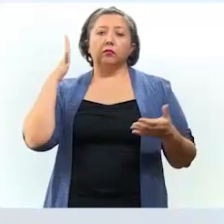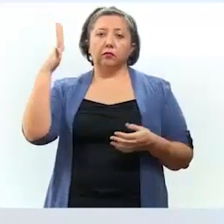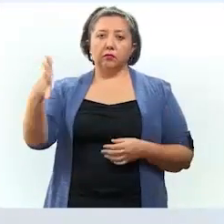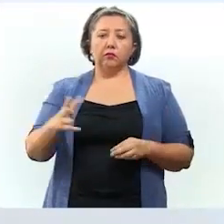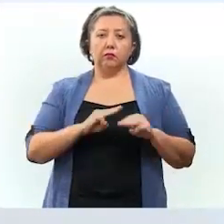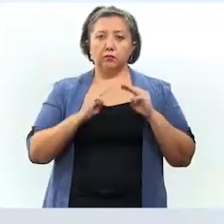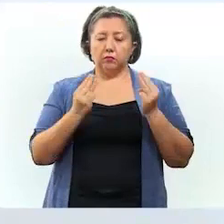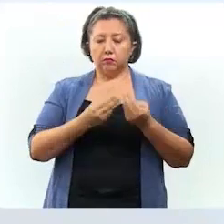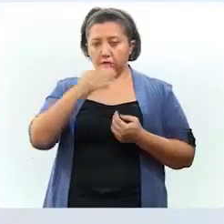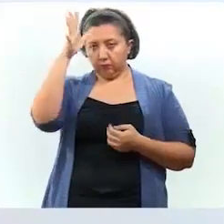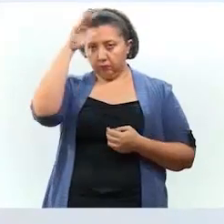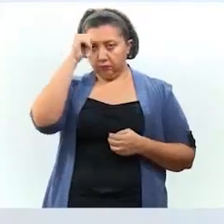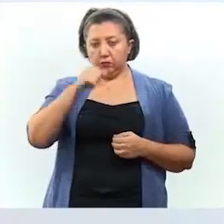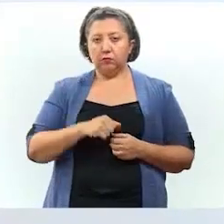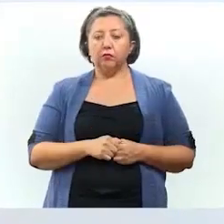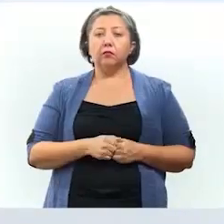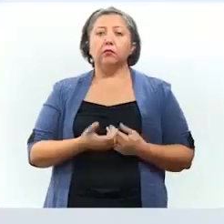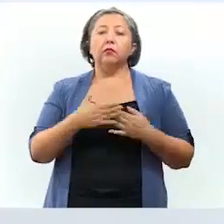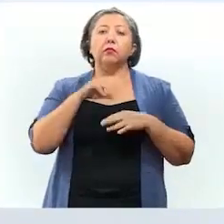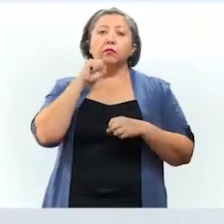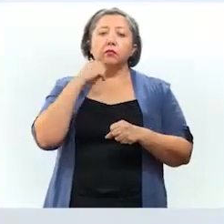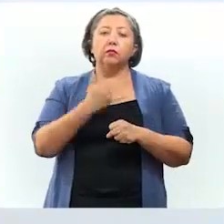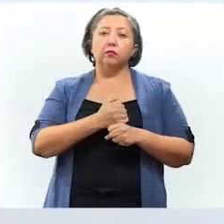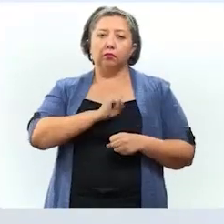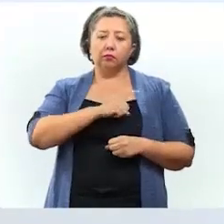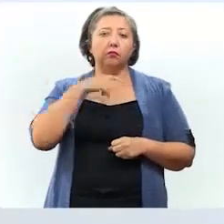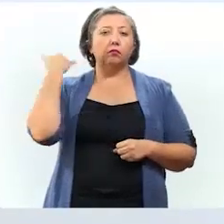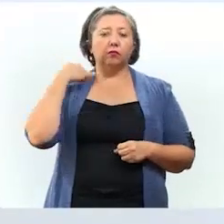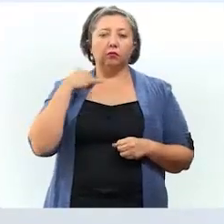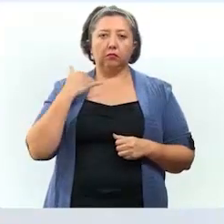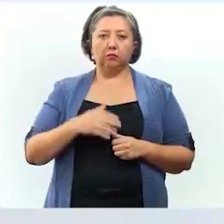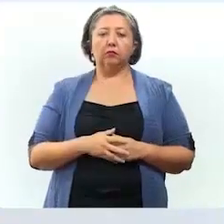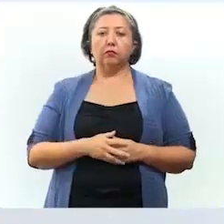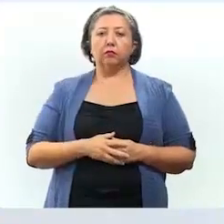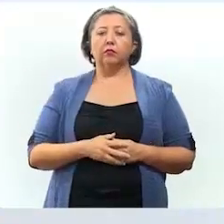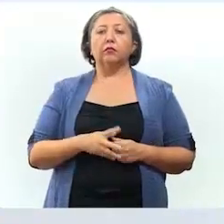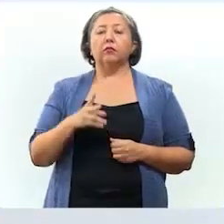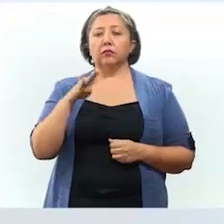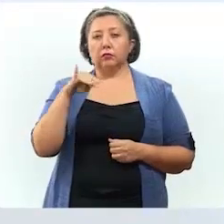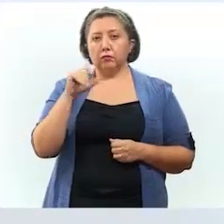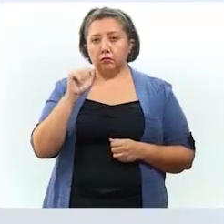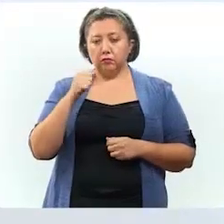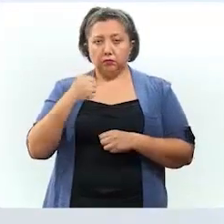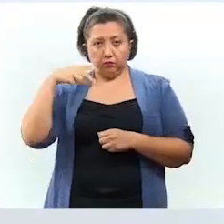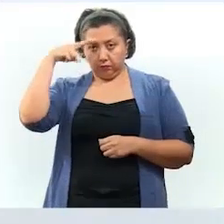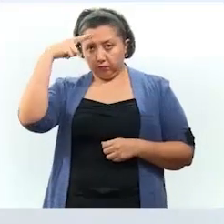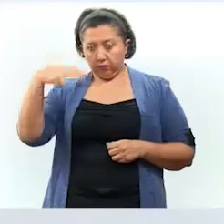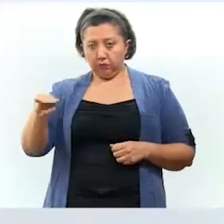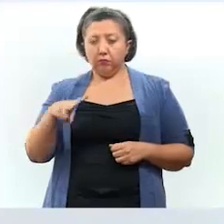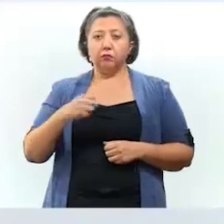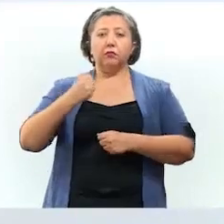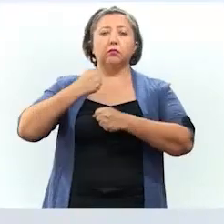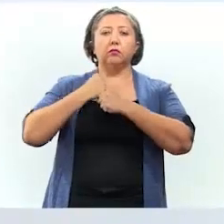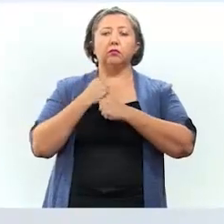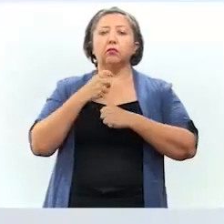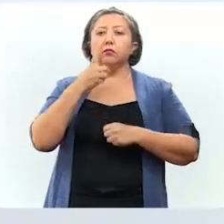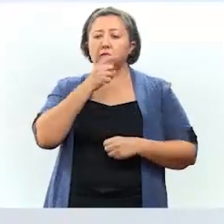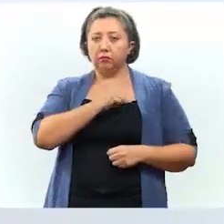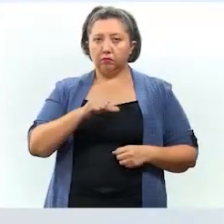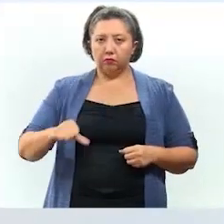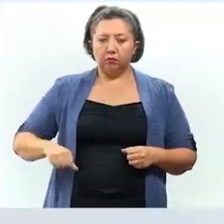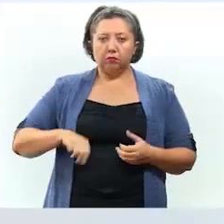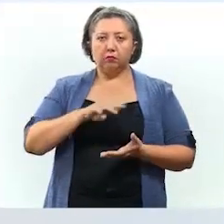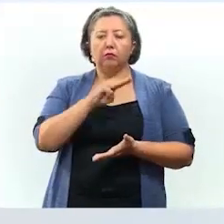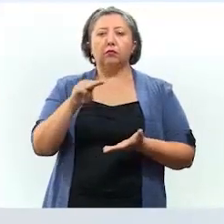a cabo de manera coordinada entre la Secretaría de Salud de Yucatán y de Bienestar Federal, las Fuerzas Armadas y el